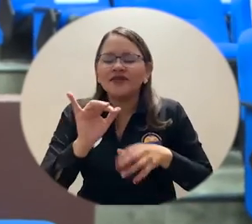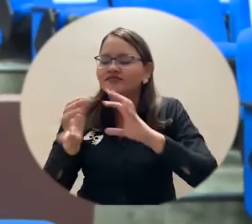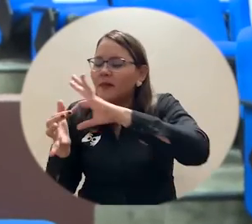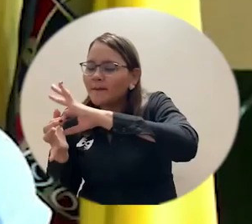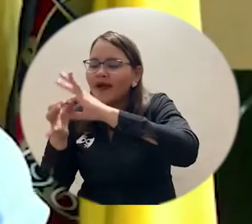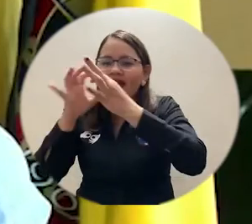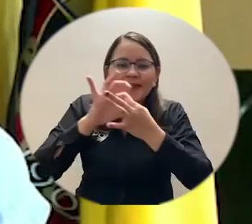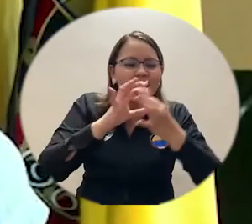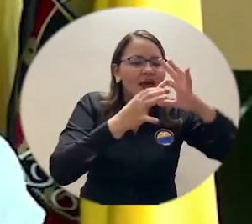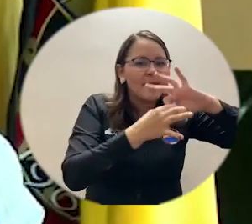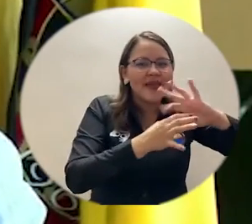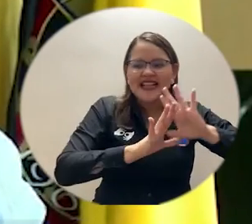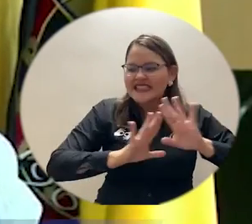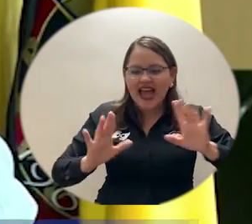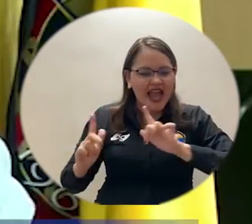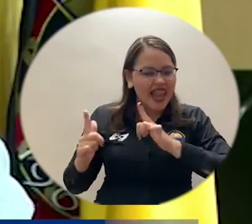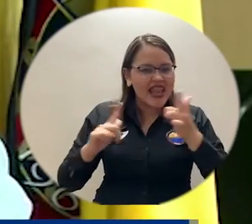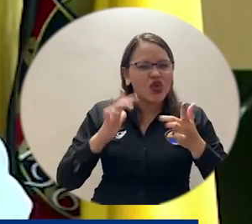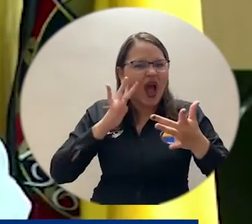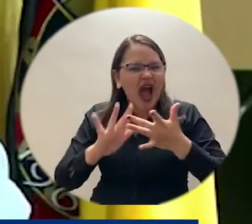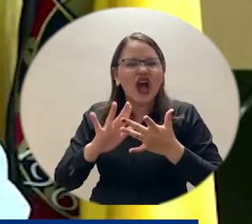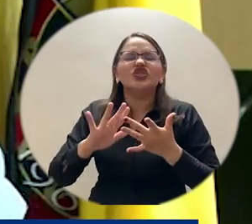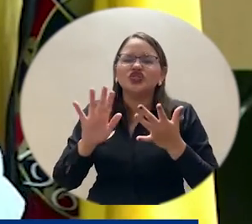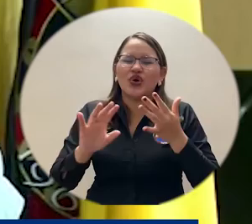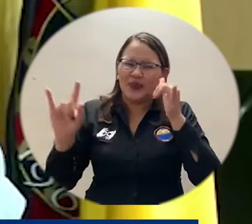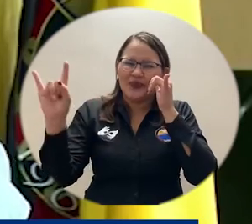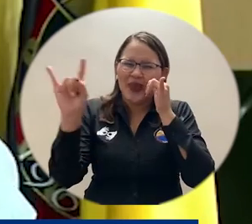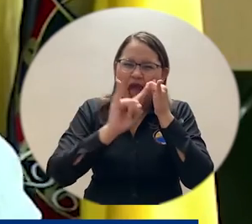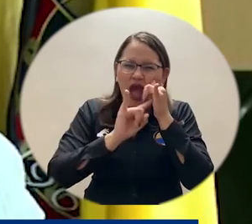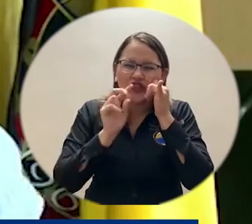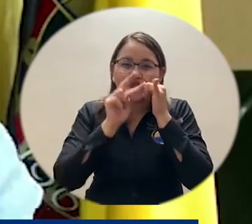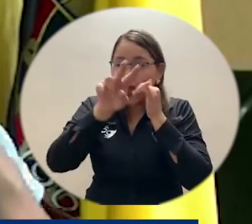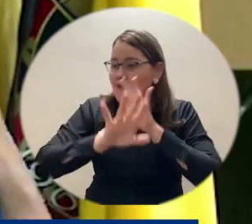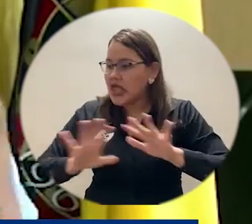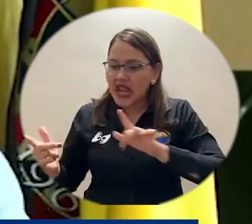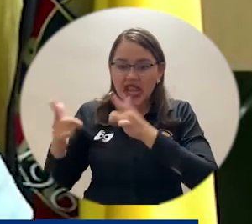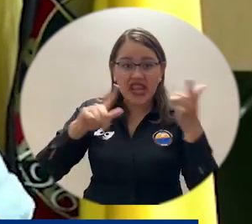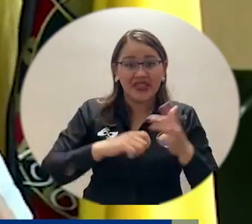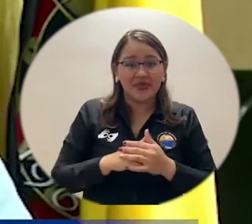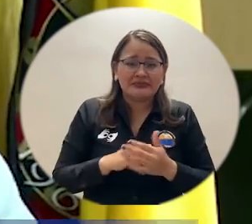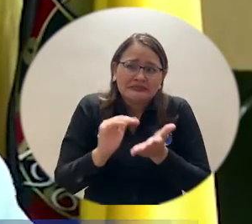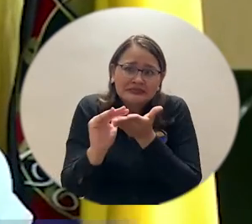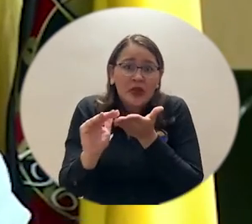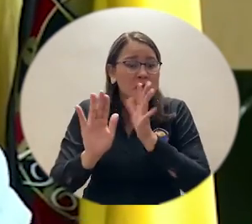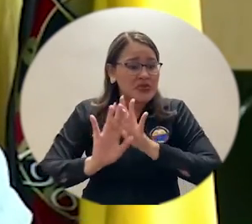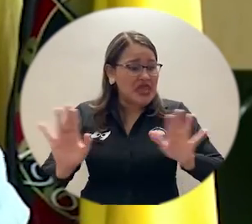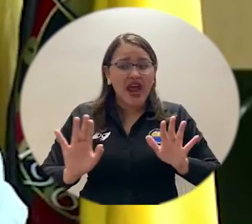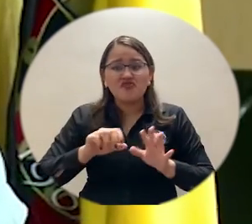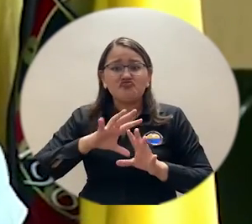audiovisual. En serio les doy las gracias porque estamos pasando de ver los partidos de fútbol en la castellana con todo el respeto que se merece,